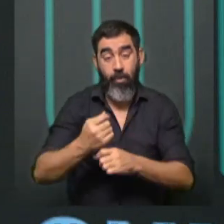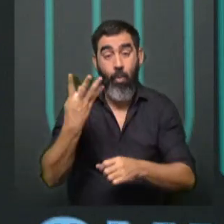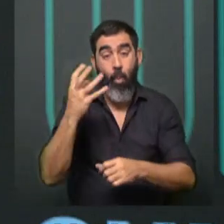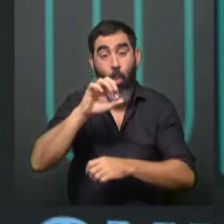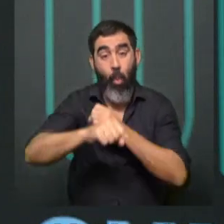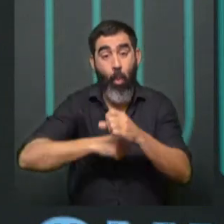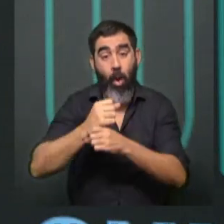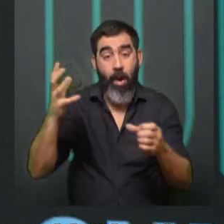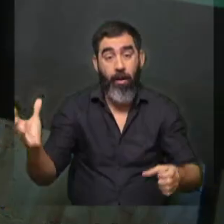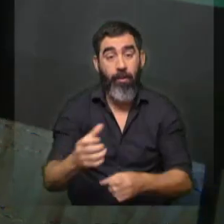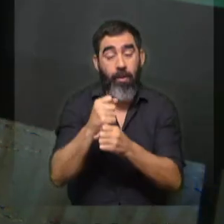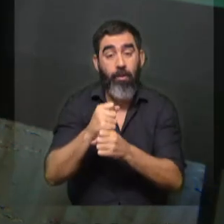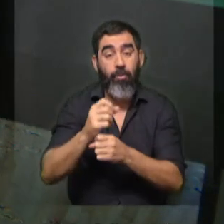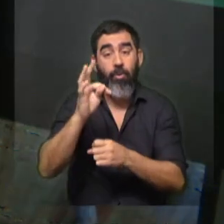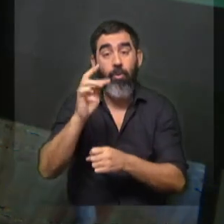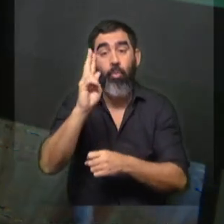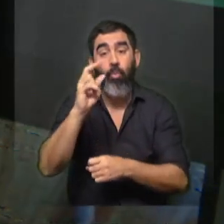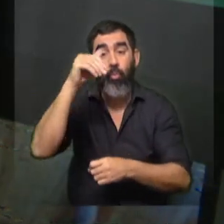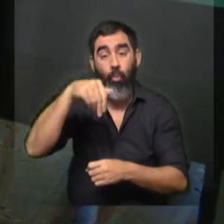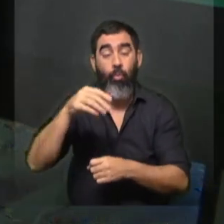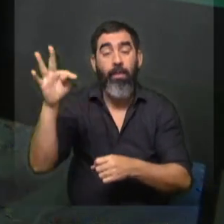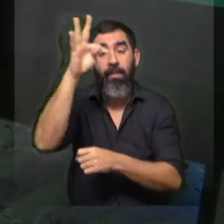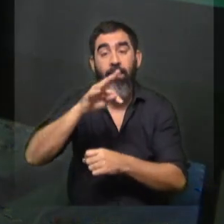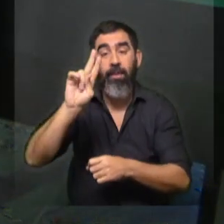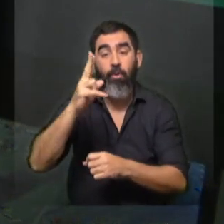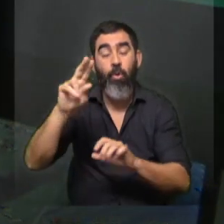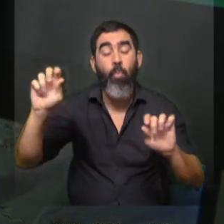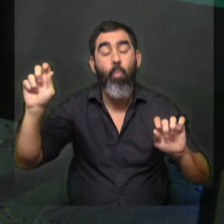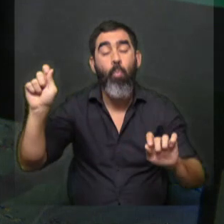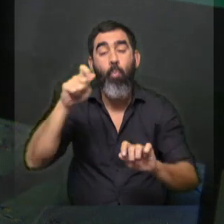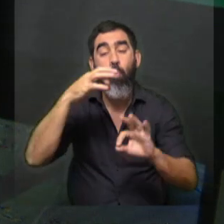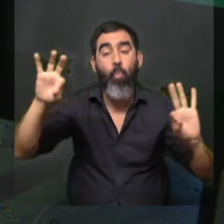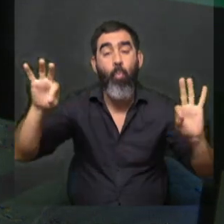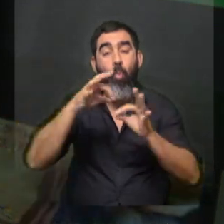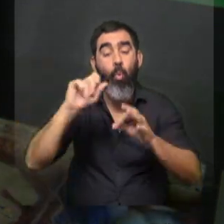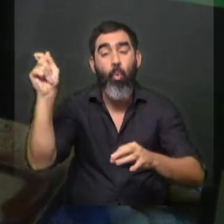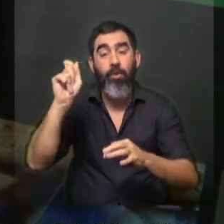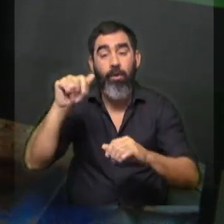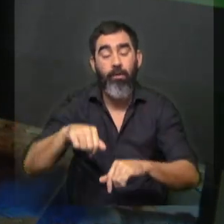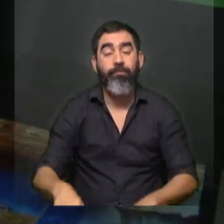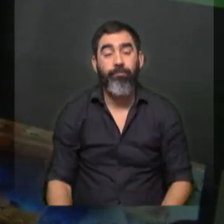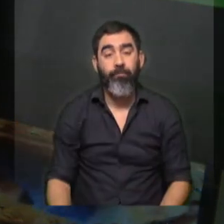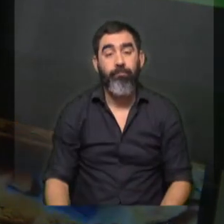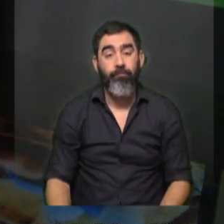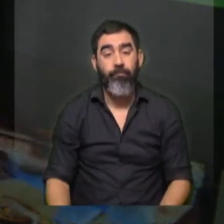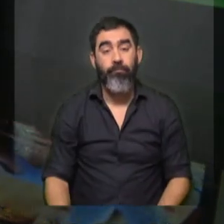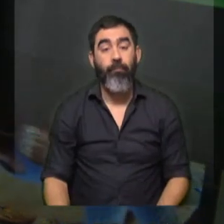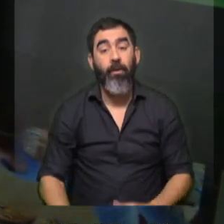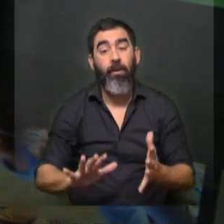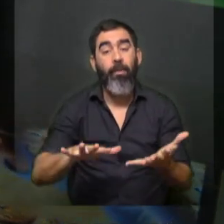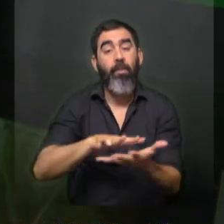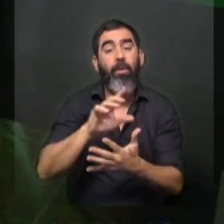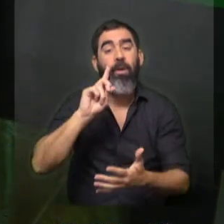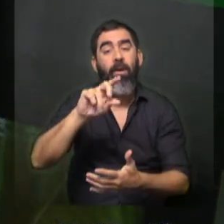el Talleo Uruguayo de Música Popular, el TUMP. Uno de sus referentes fue Rubén Oliveira, que hace semanas atrás estuvo en este espacio. El espacio GEN,